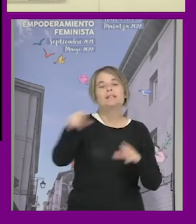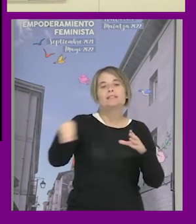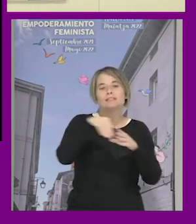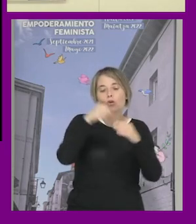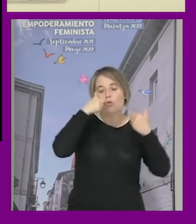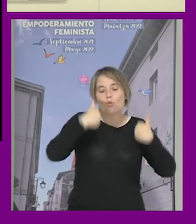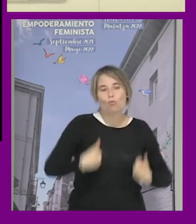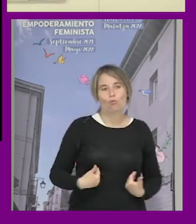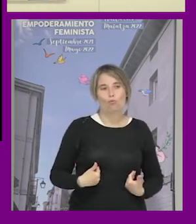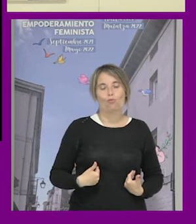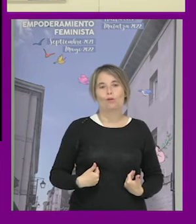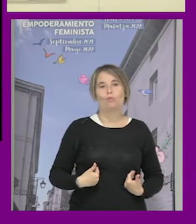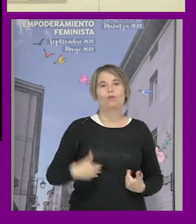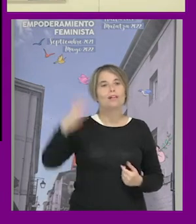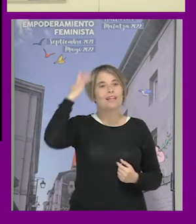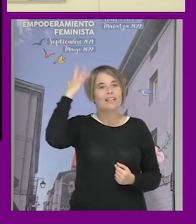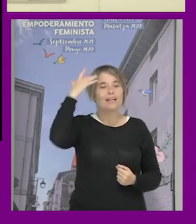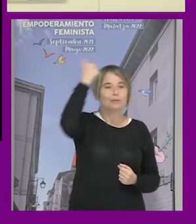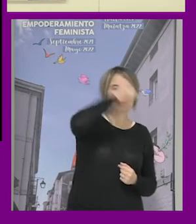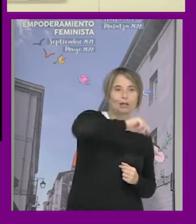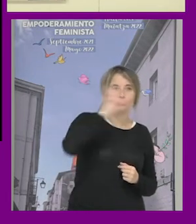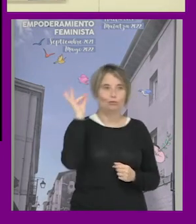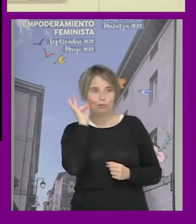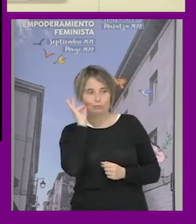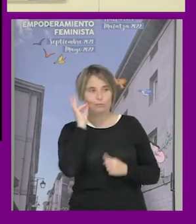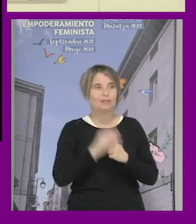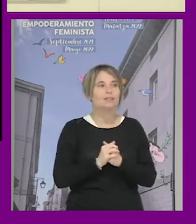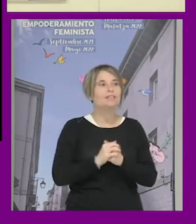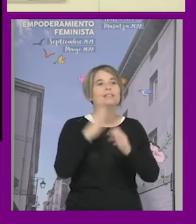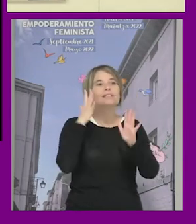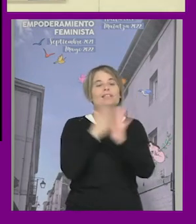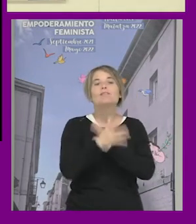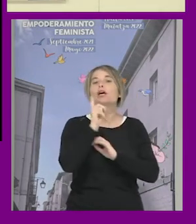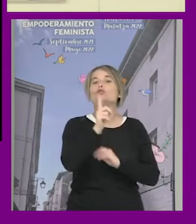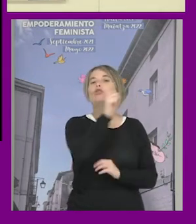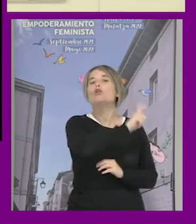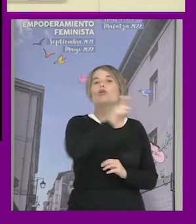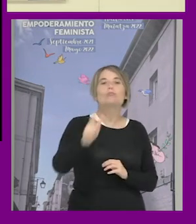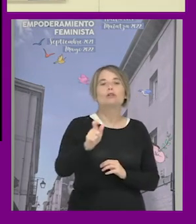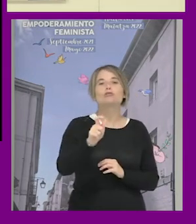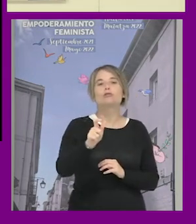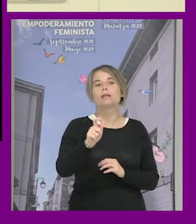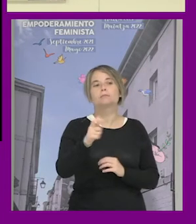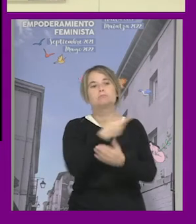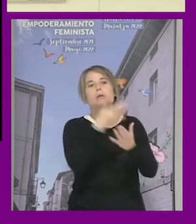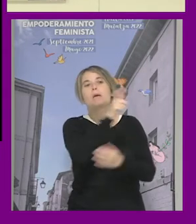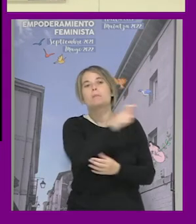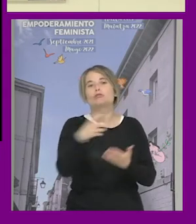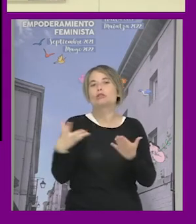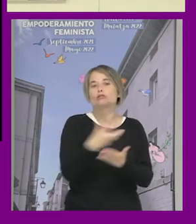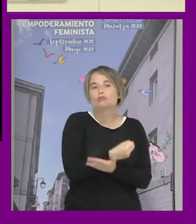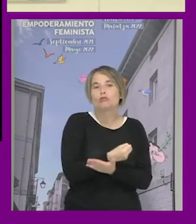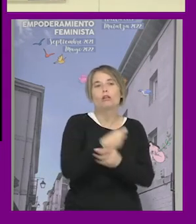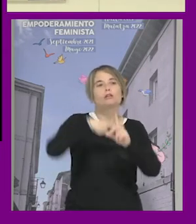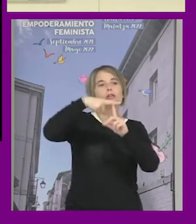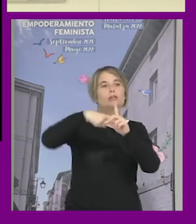nuestros cuerpos a los ideales de macho y hembra vale por tanto no sólo algo que les pasa a las personas intersex sino algo que pasa a todo el mundo en